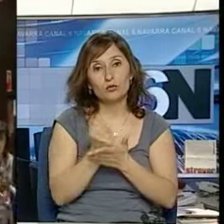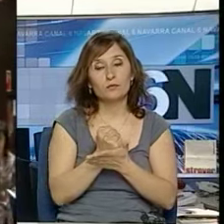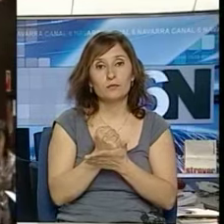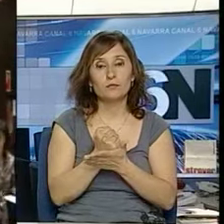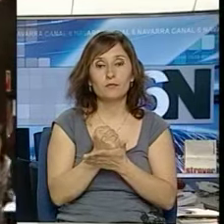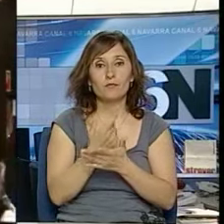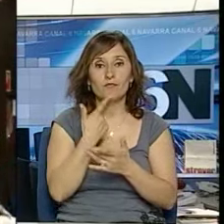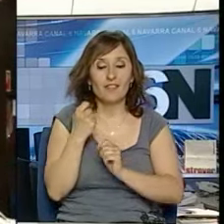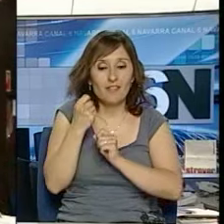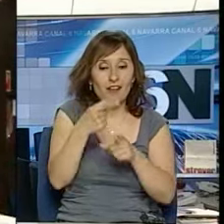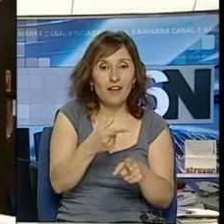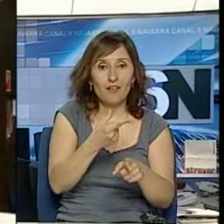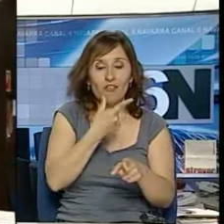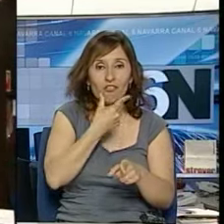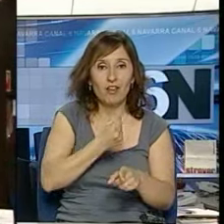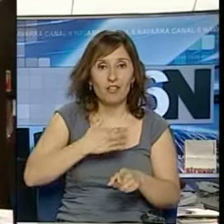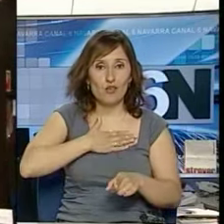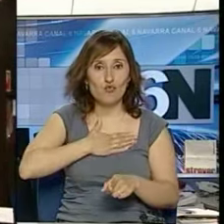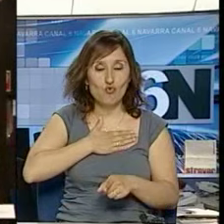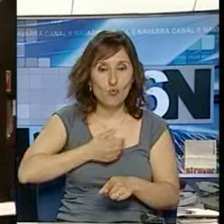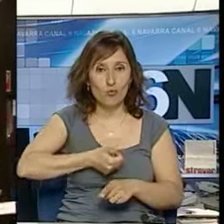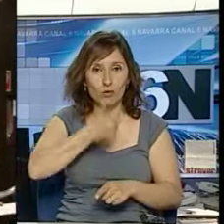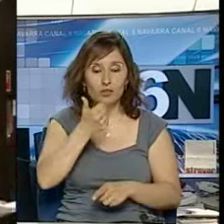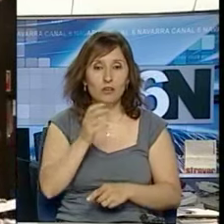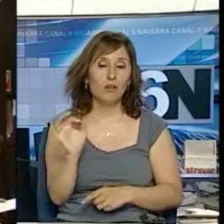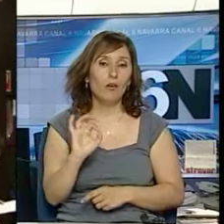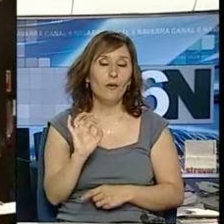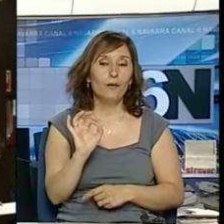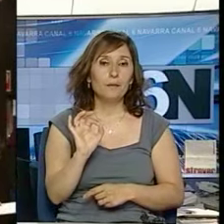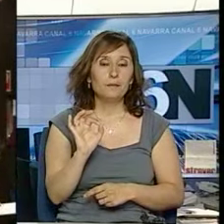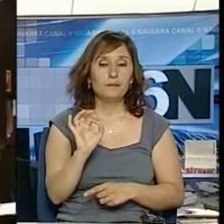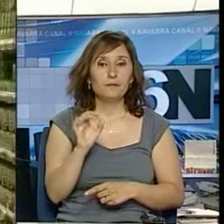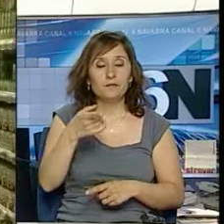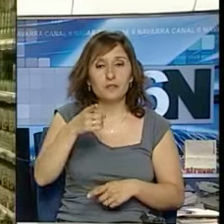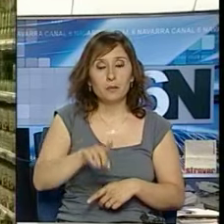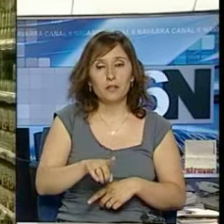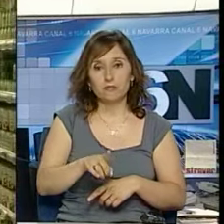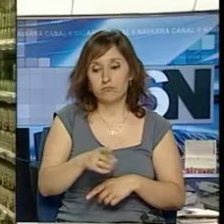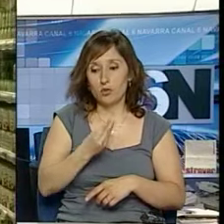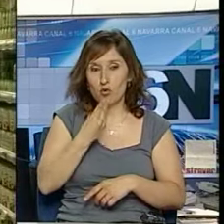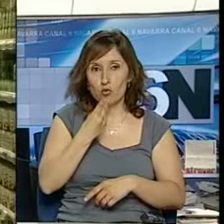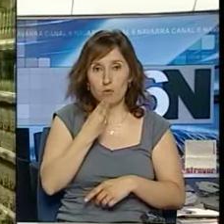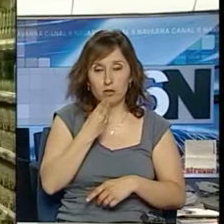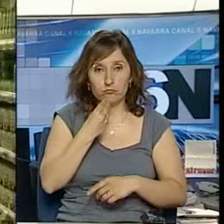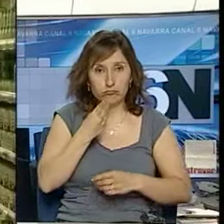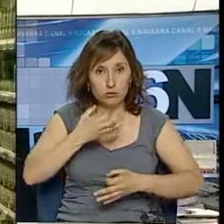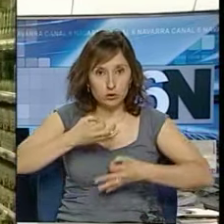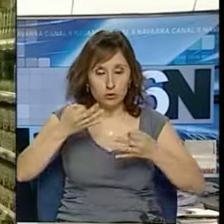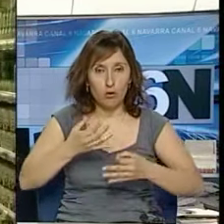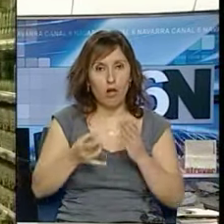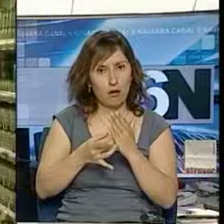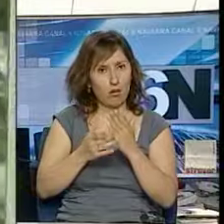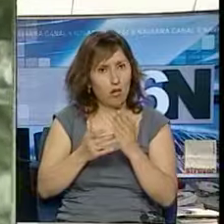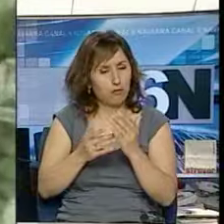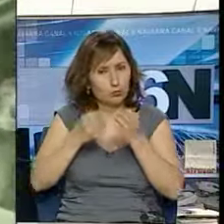la facilidad, con la comodidad, con el poder disponer de alimentos seguros, de alta